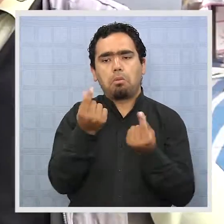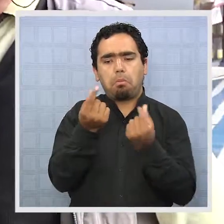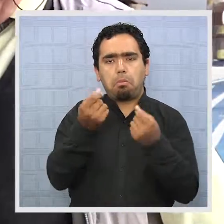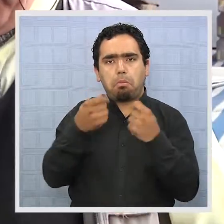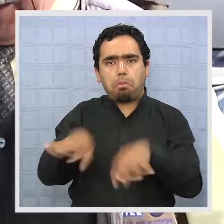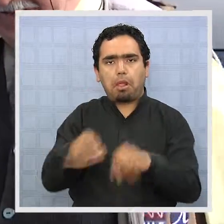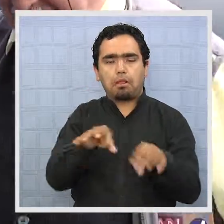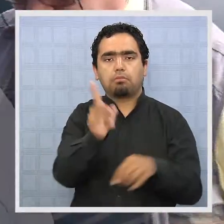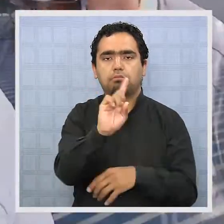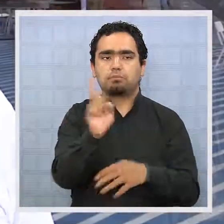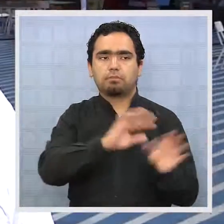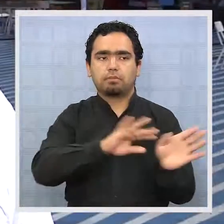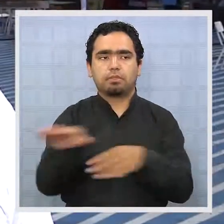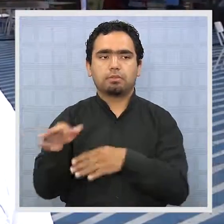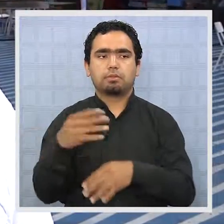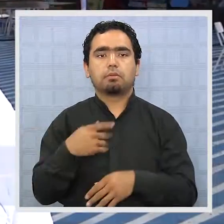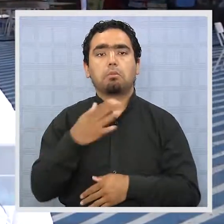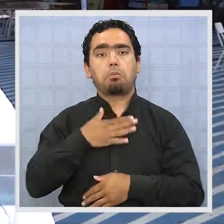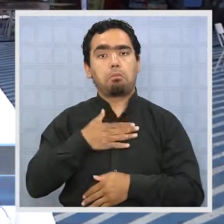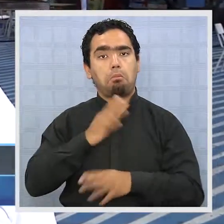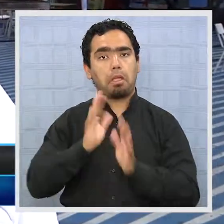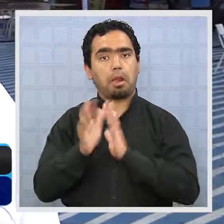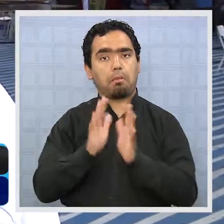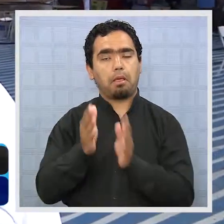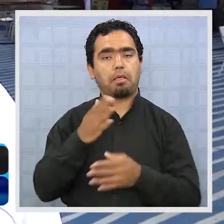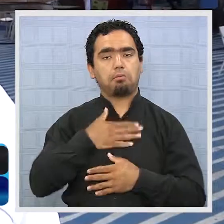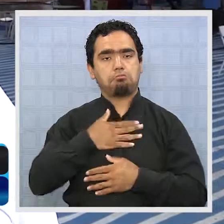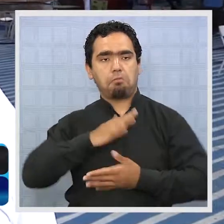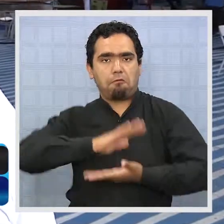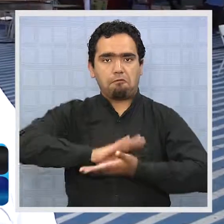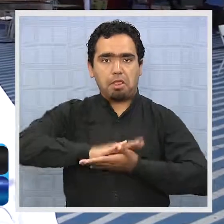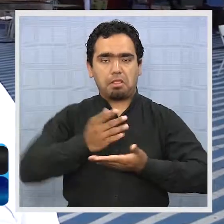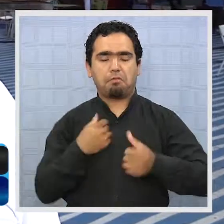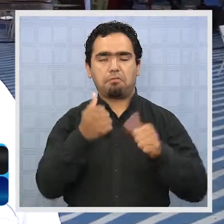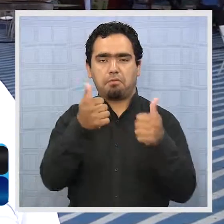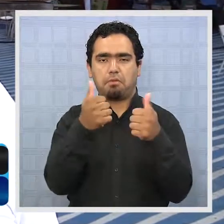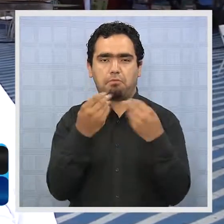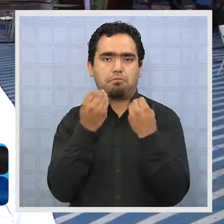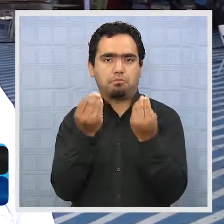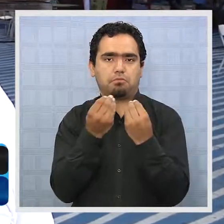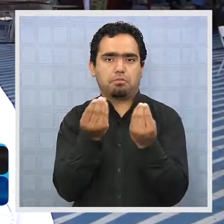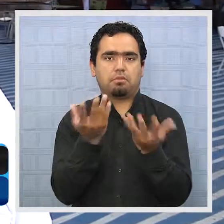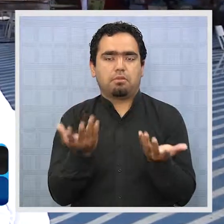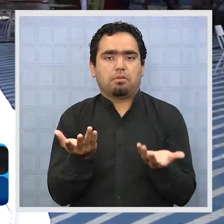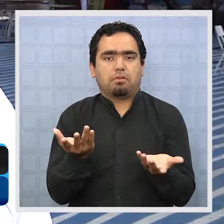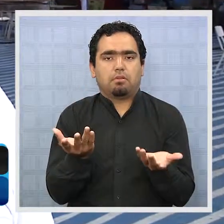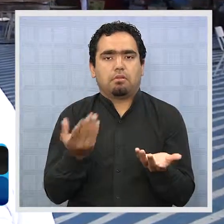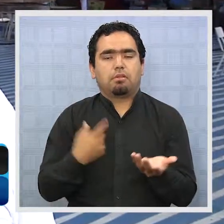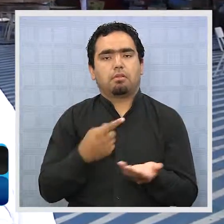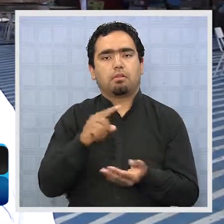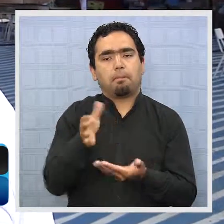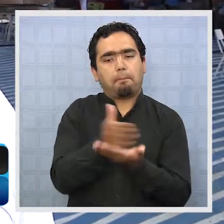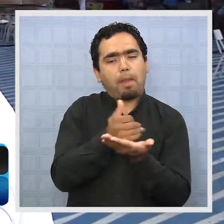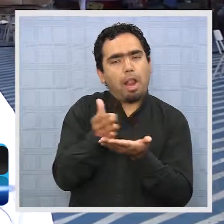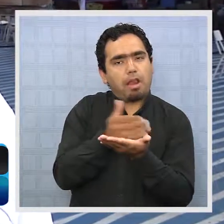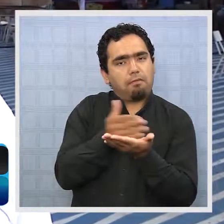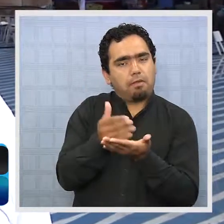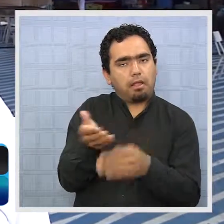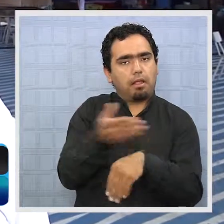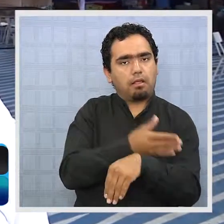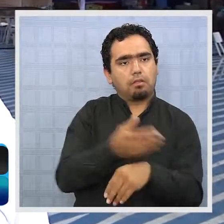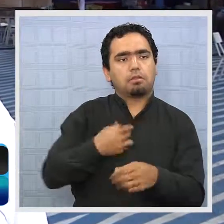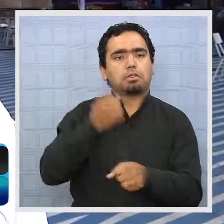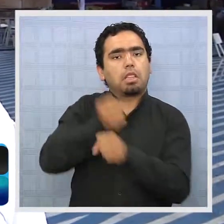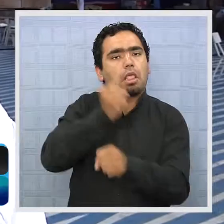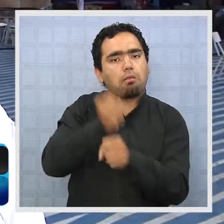Mi ramada estuvo bueno, estuvo bueno y estuvo un poco planificada la situación también, entonces yo